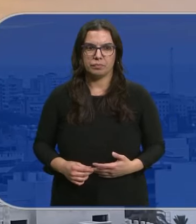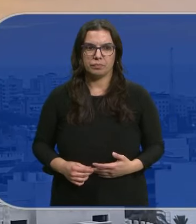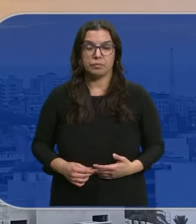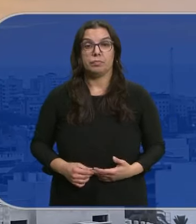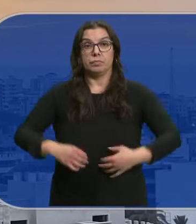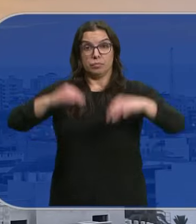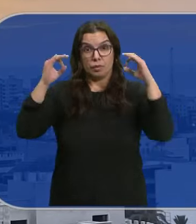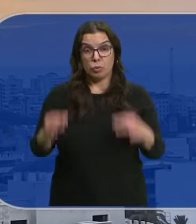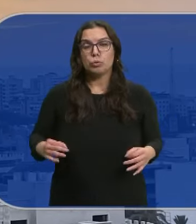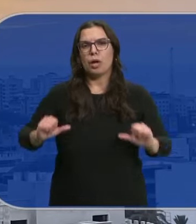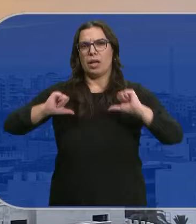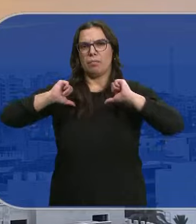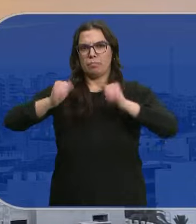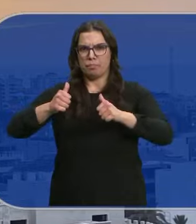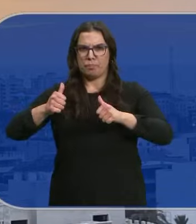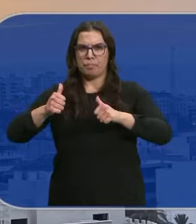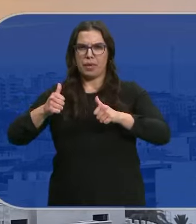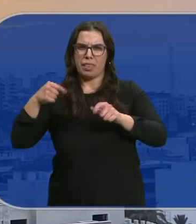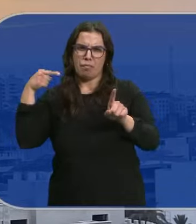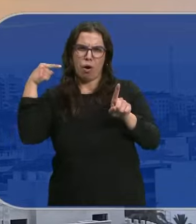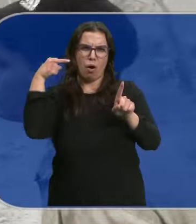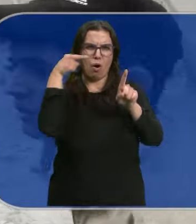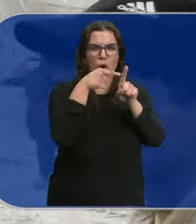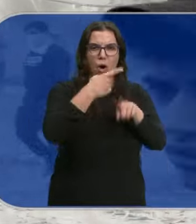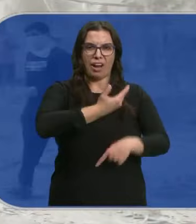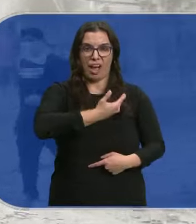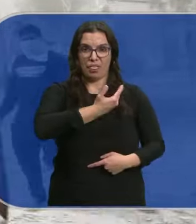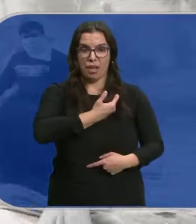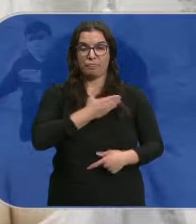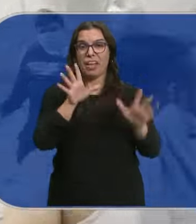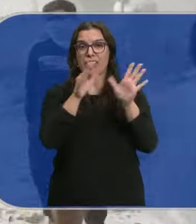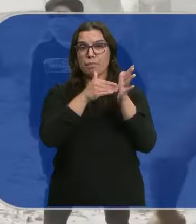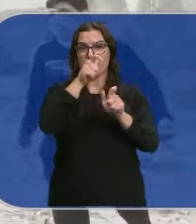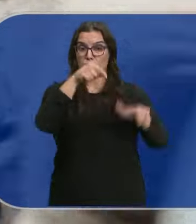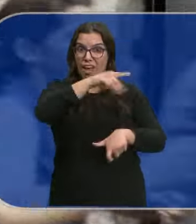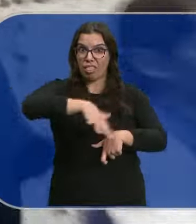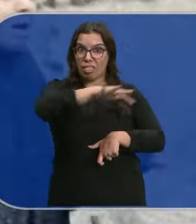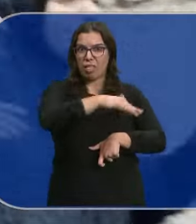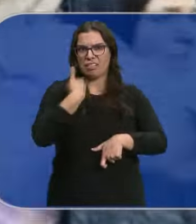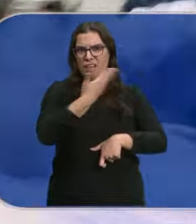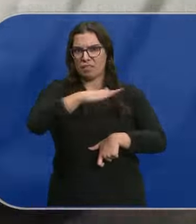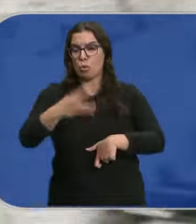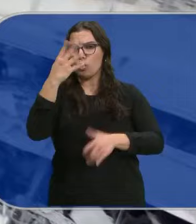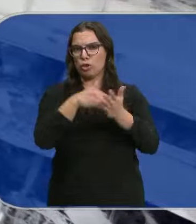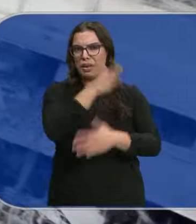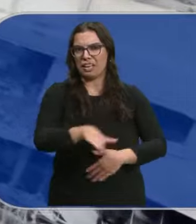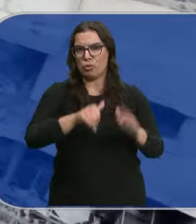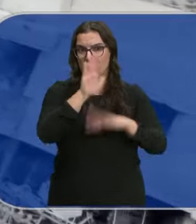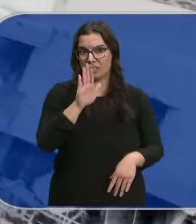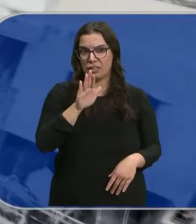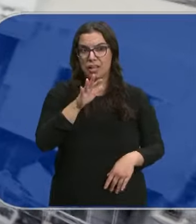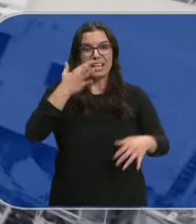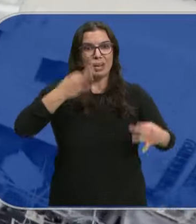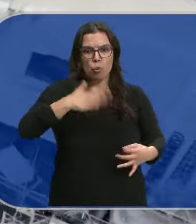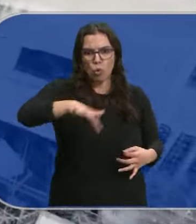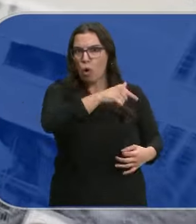Fue entonces cuando comenzó el asedio a Gaza 10.000 personas han muerto en la franja Más de 4.000 niños No hay